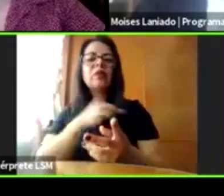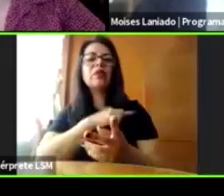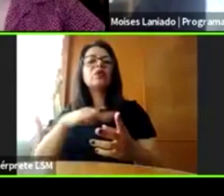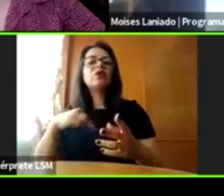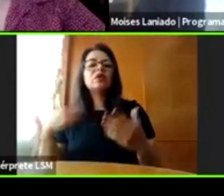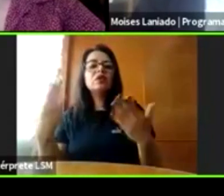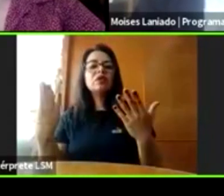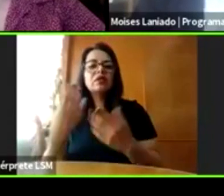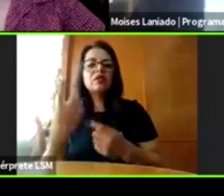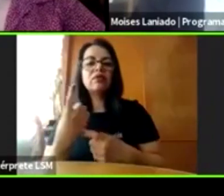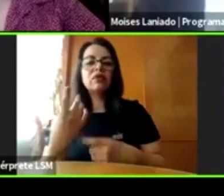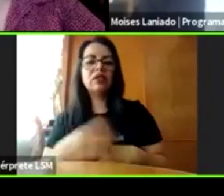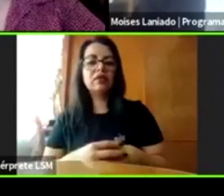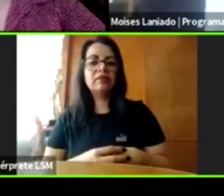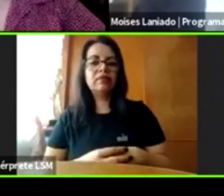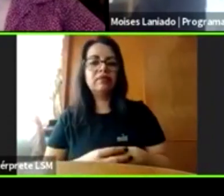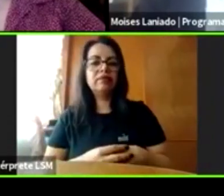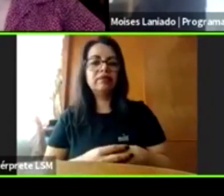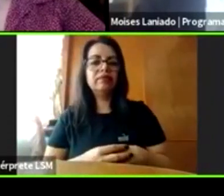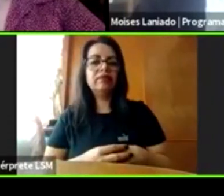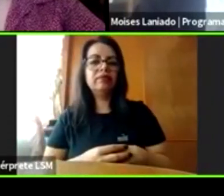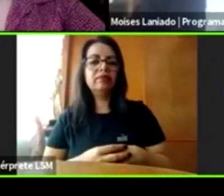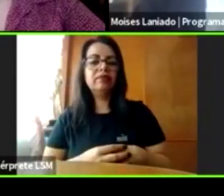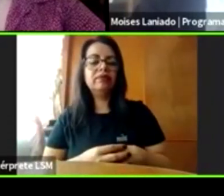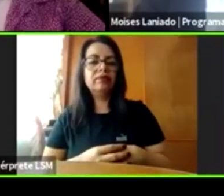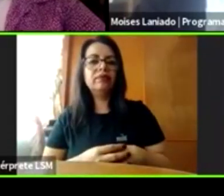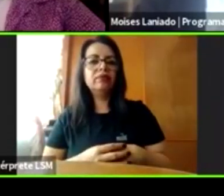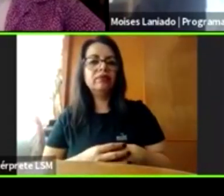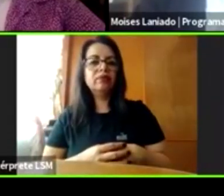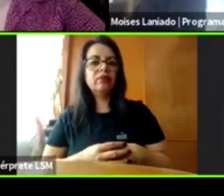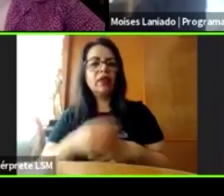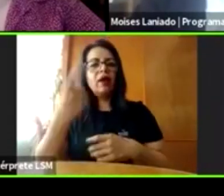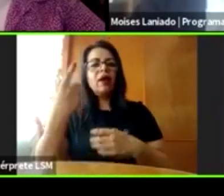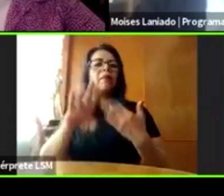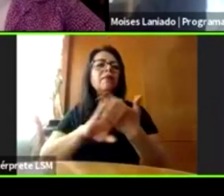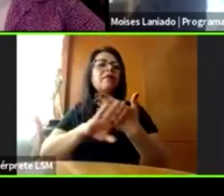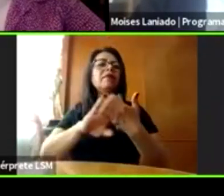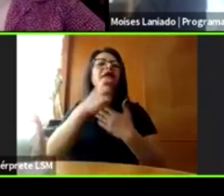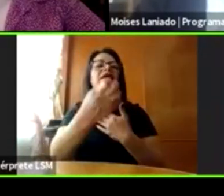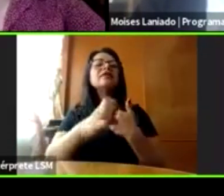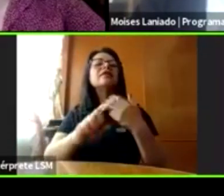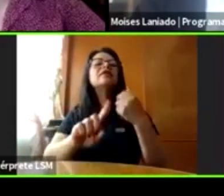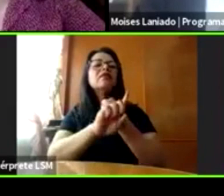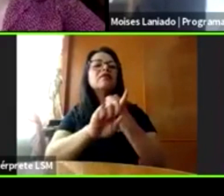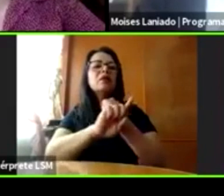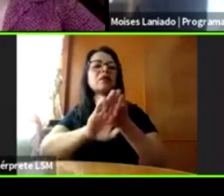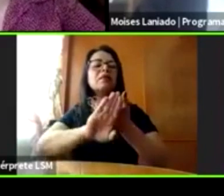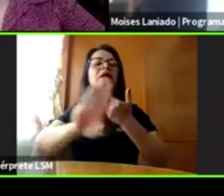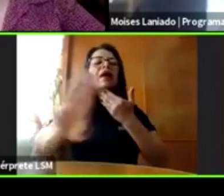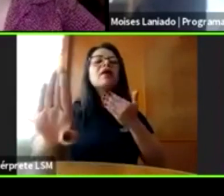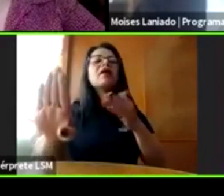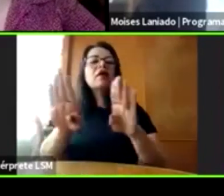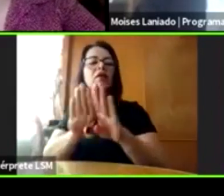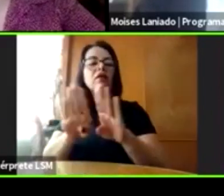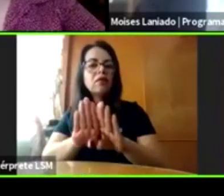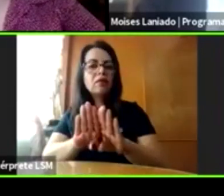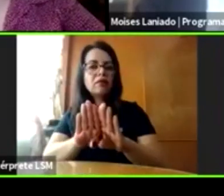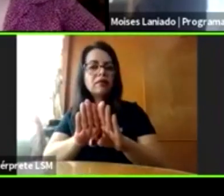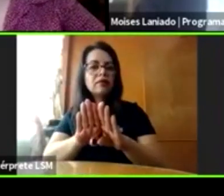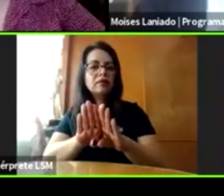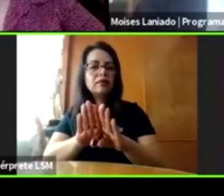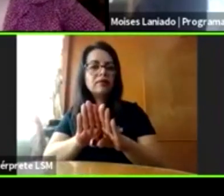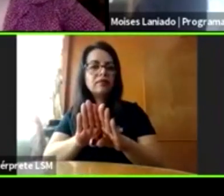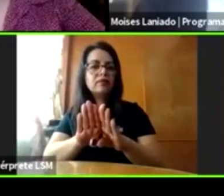tomamos como base de partida para prevenir este tema es basarnos en la